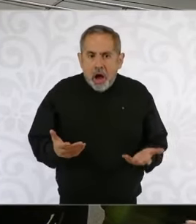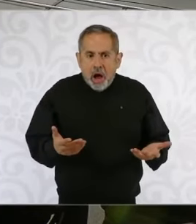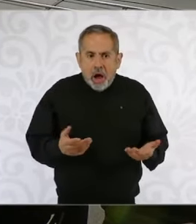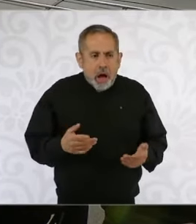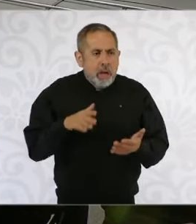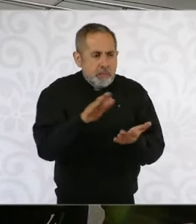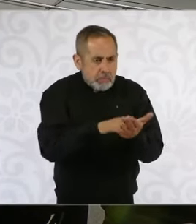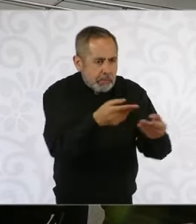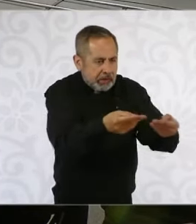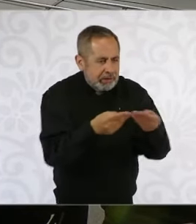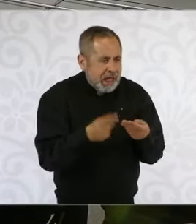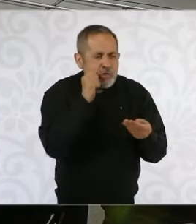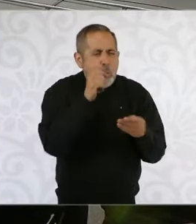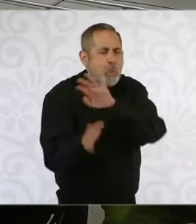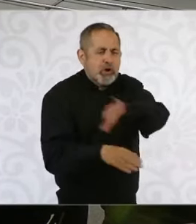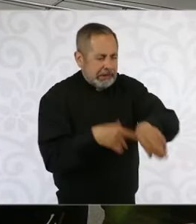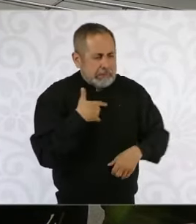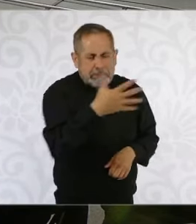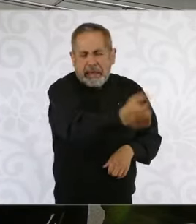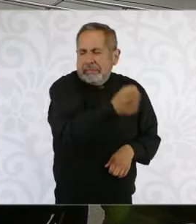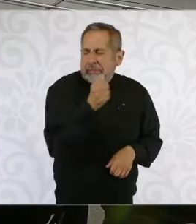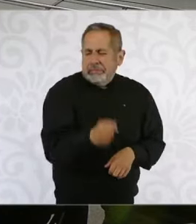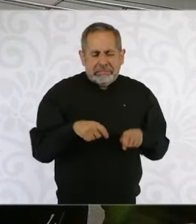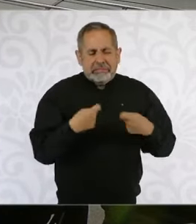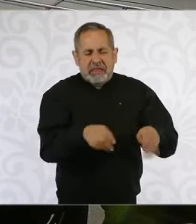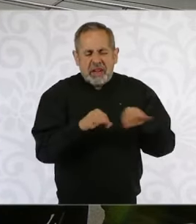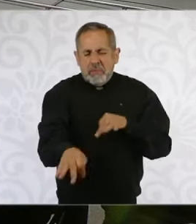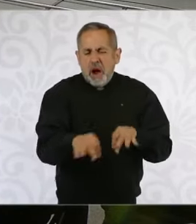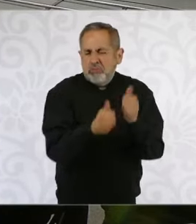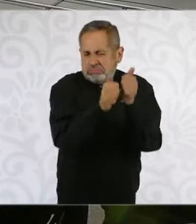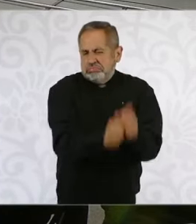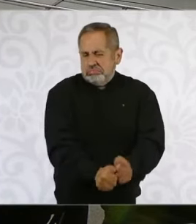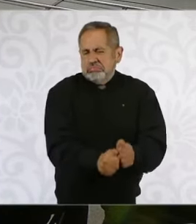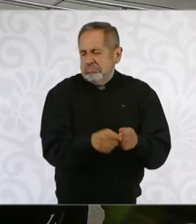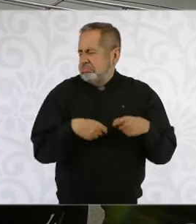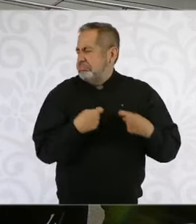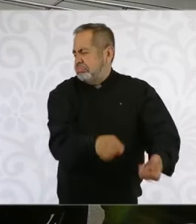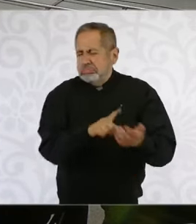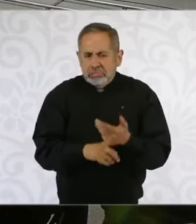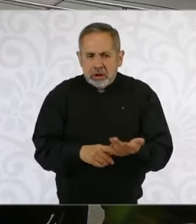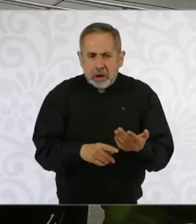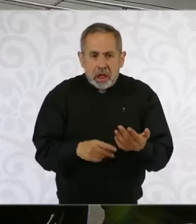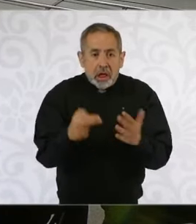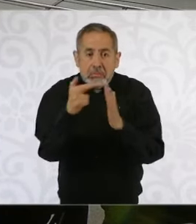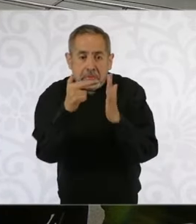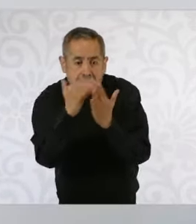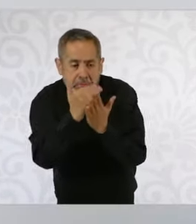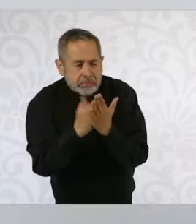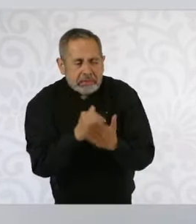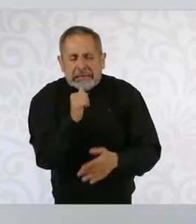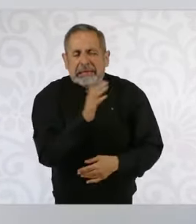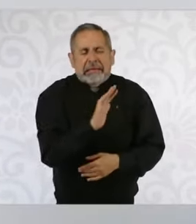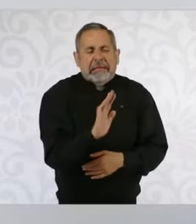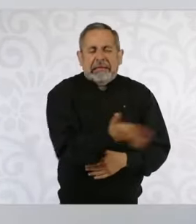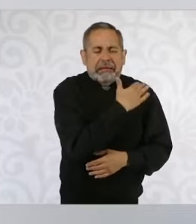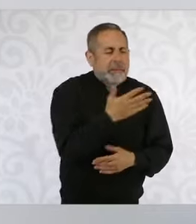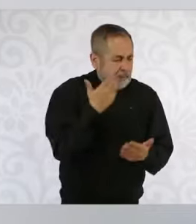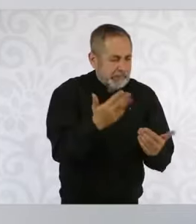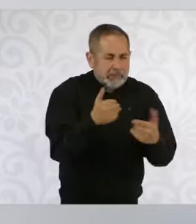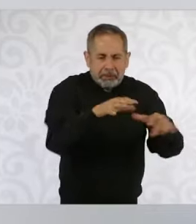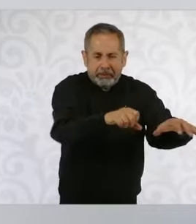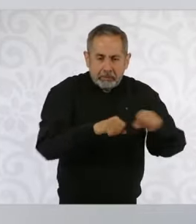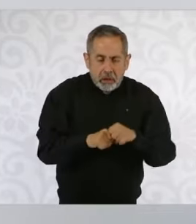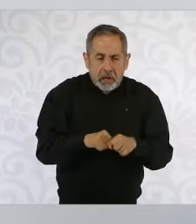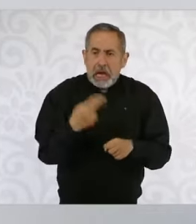requisitos para poder ocupar diversos cargos de puestos en donde tiene que haber